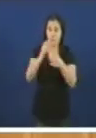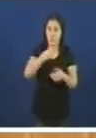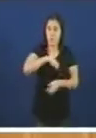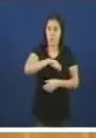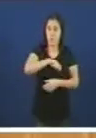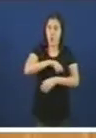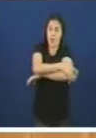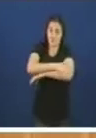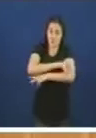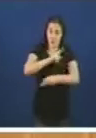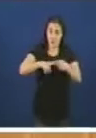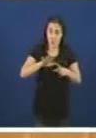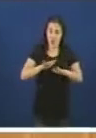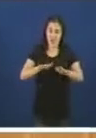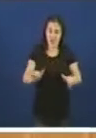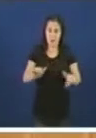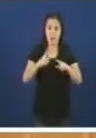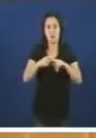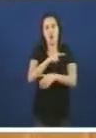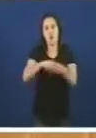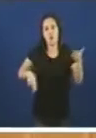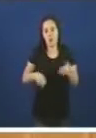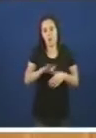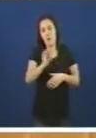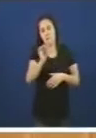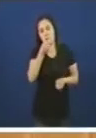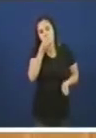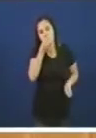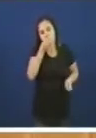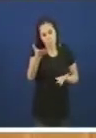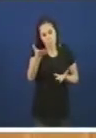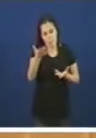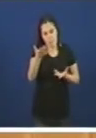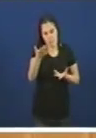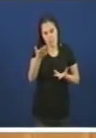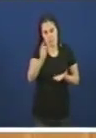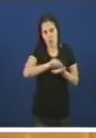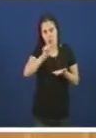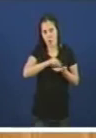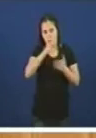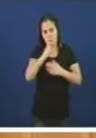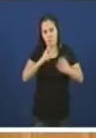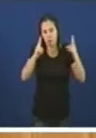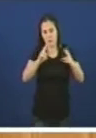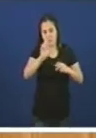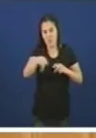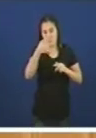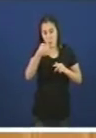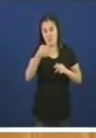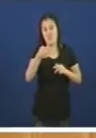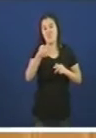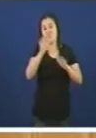de Galicia, cero. Incluso emite unha nota, unha nota pública, despois do pleno de 11 de abril, onde di